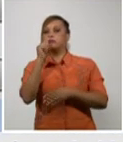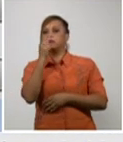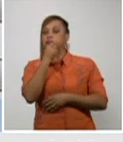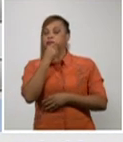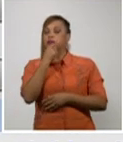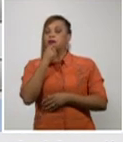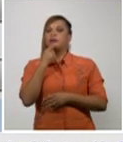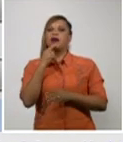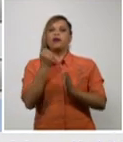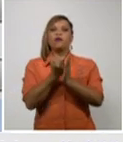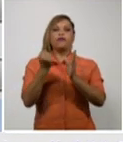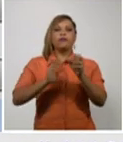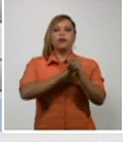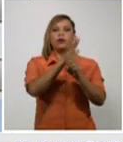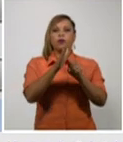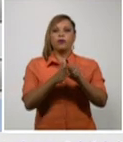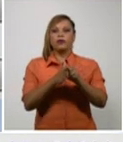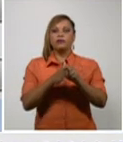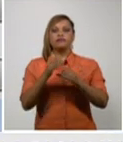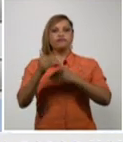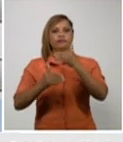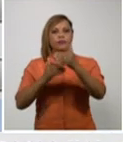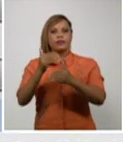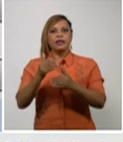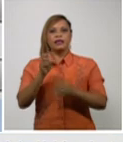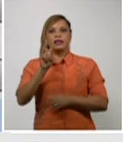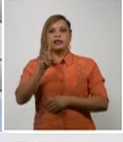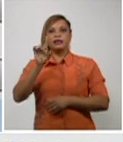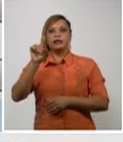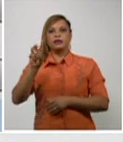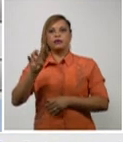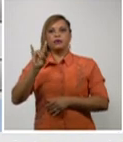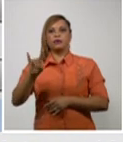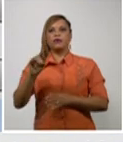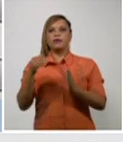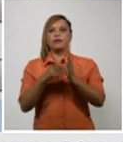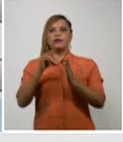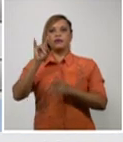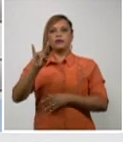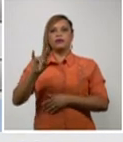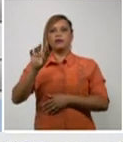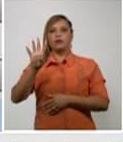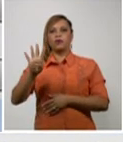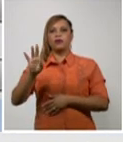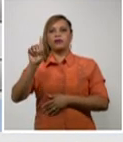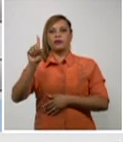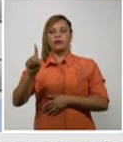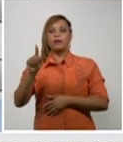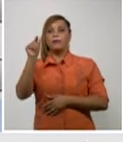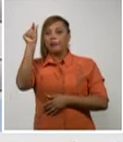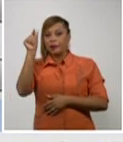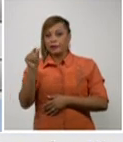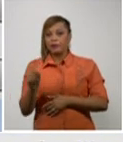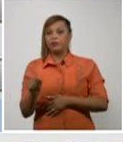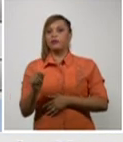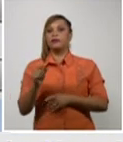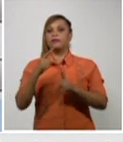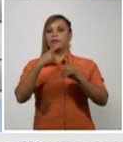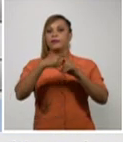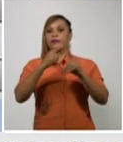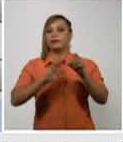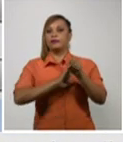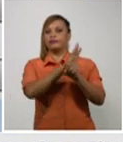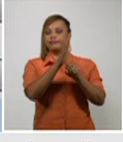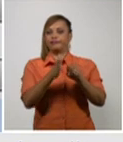procesada y 39.941 personas confirmadas con la COVID